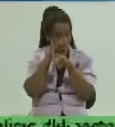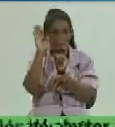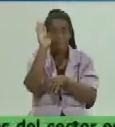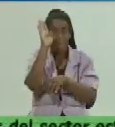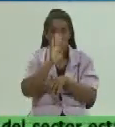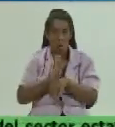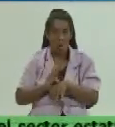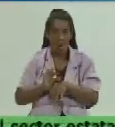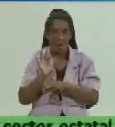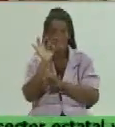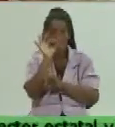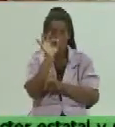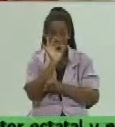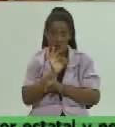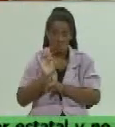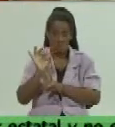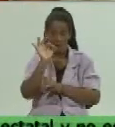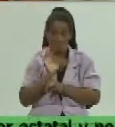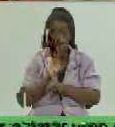adelante